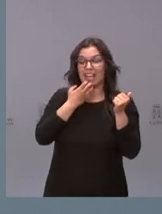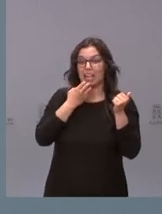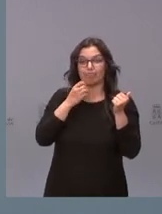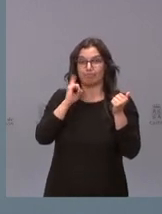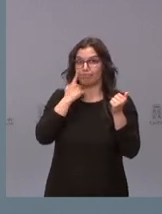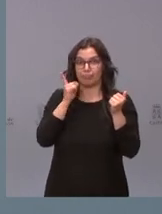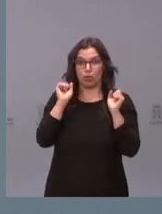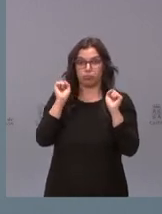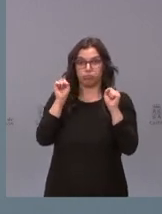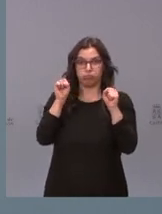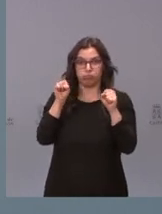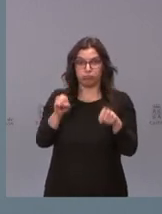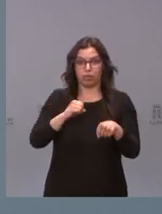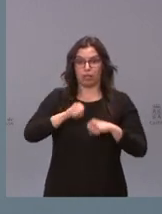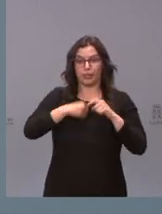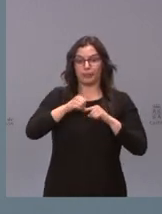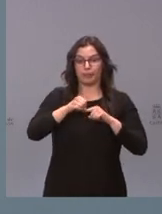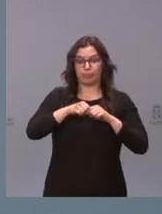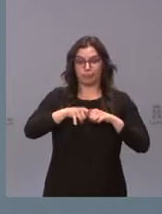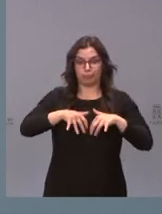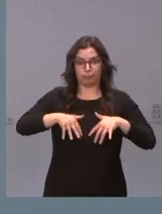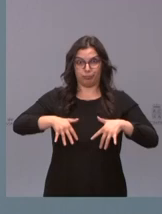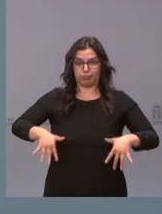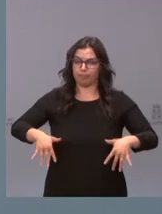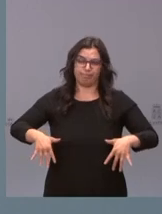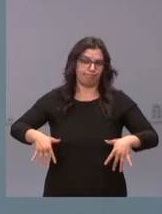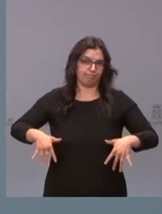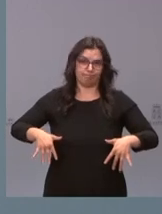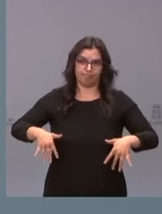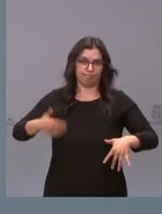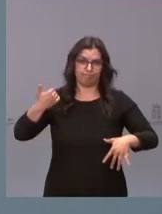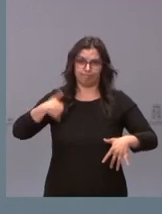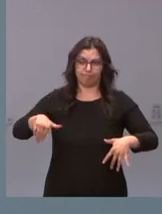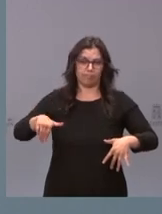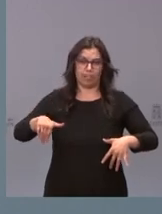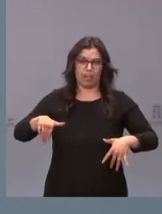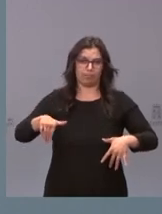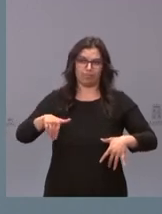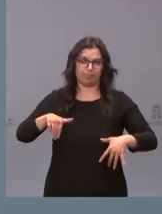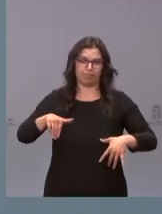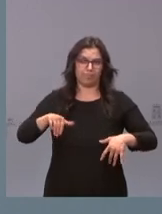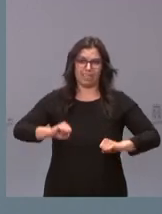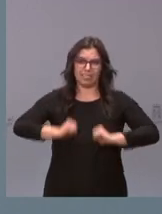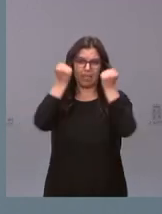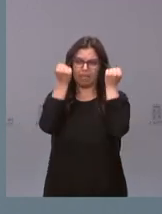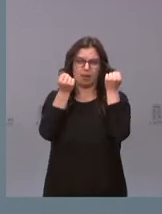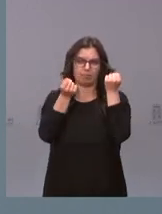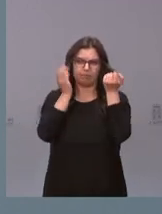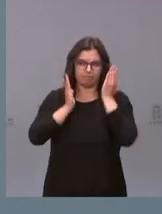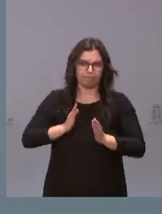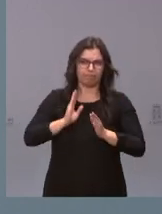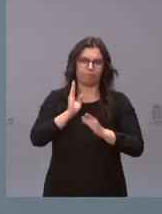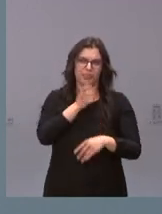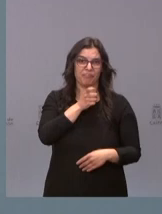detecta a tiempo y cuando se detecta ya se ha extendido, ese cáncer ya es muchísimo más difícil de tratar y de